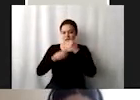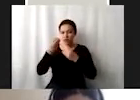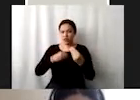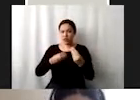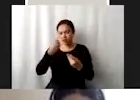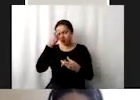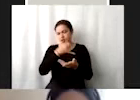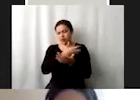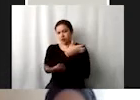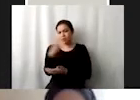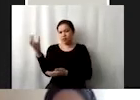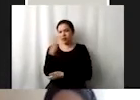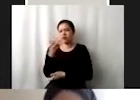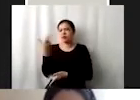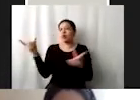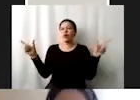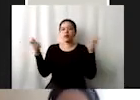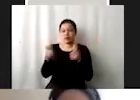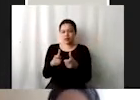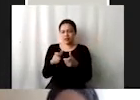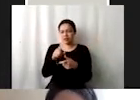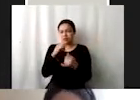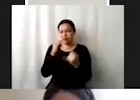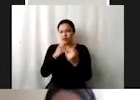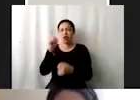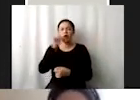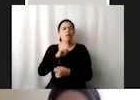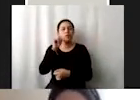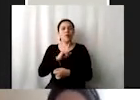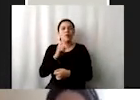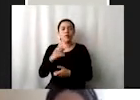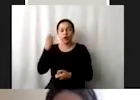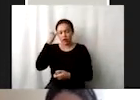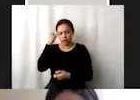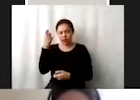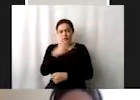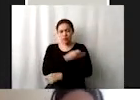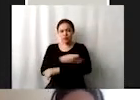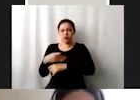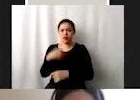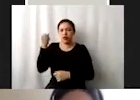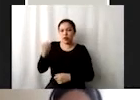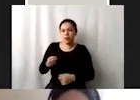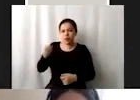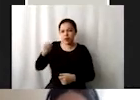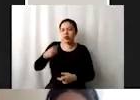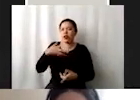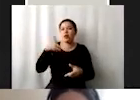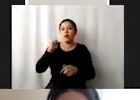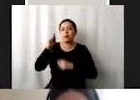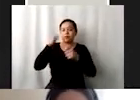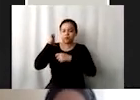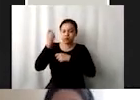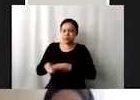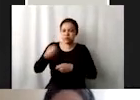los pequeños agricultores, en particular mujeres, pueblos indígenas, familiares, pastores, pescadores, entre otros,